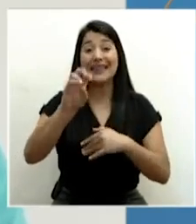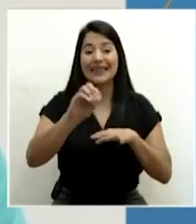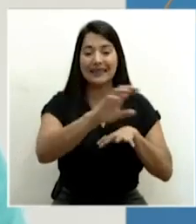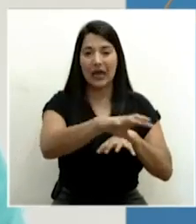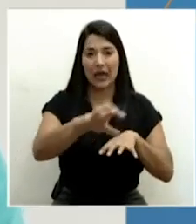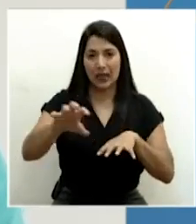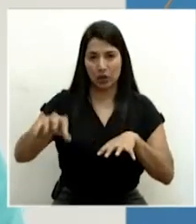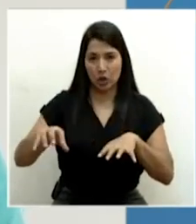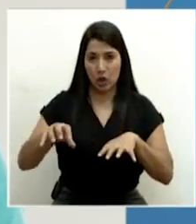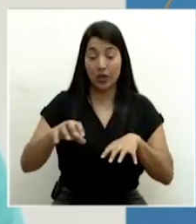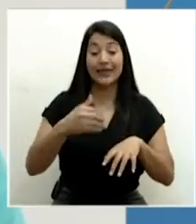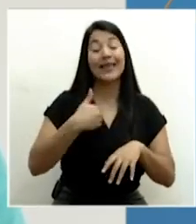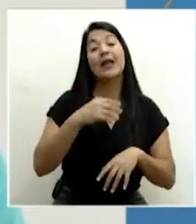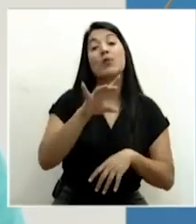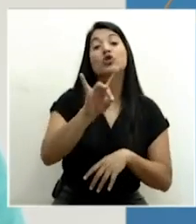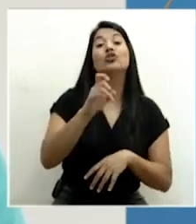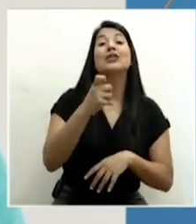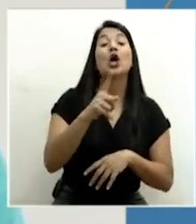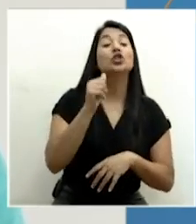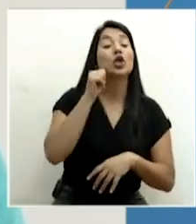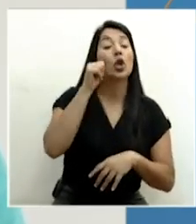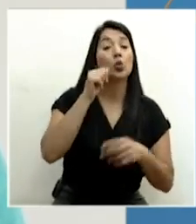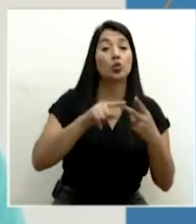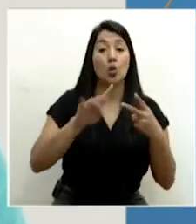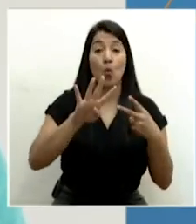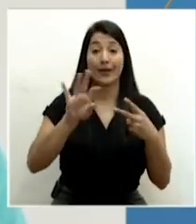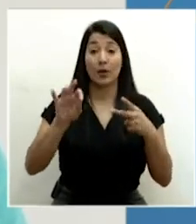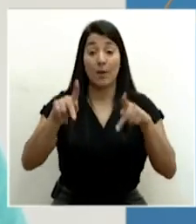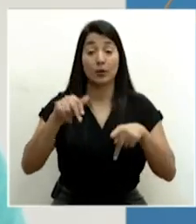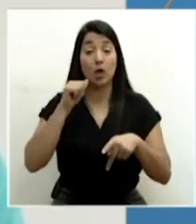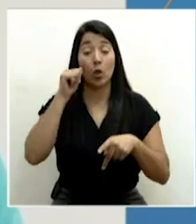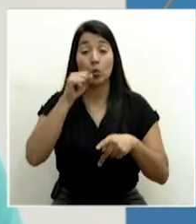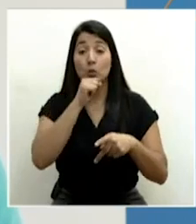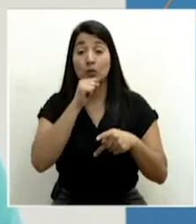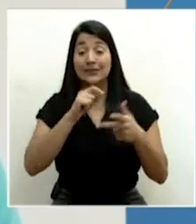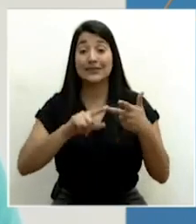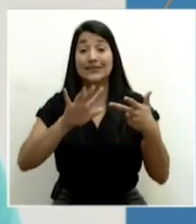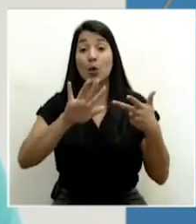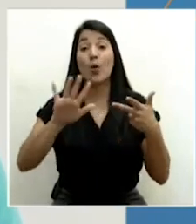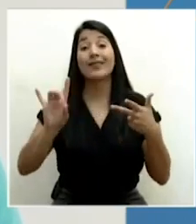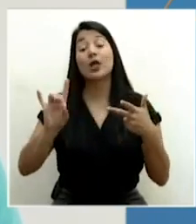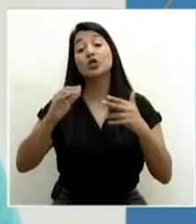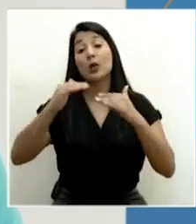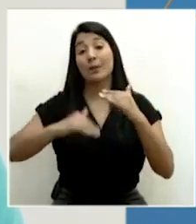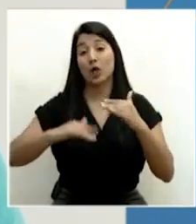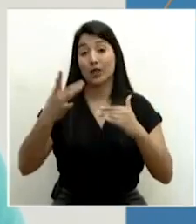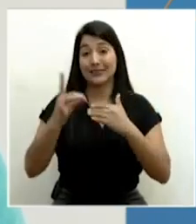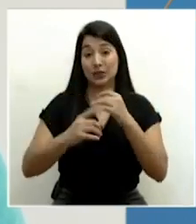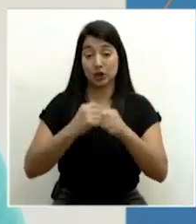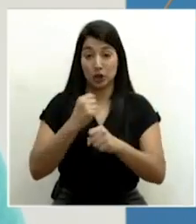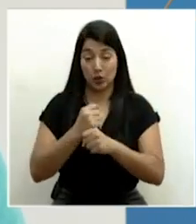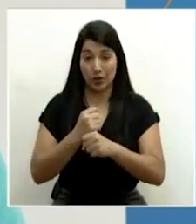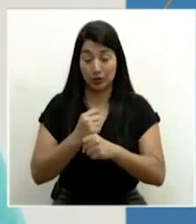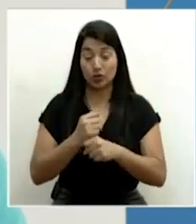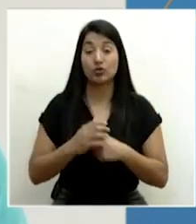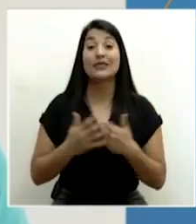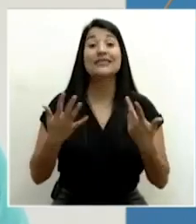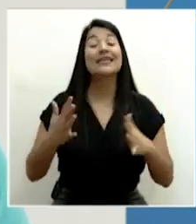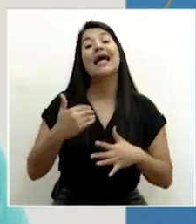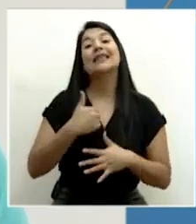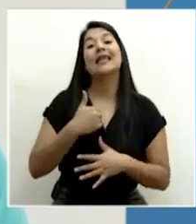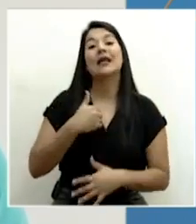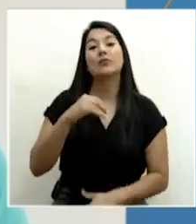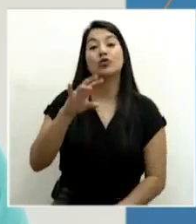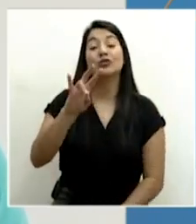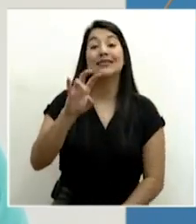edad tenemos 811 adultos, 49 personas mayores y 58 menores de edad. Se registran 607